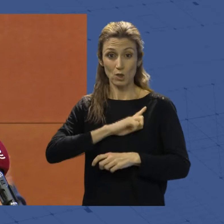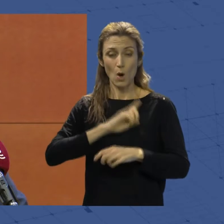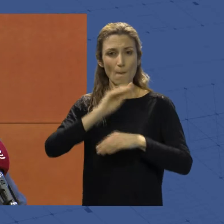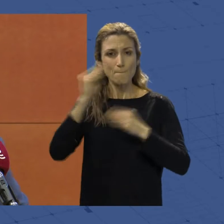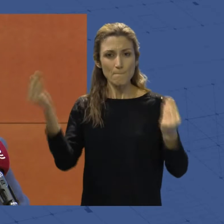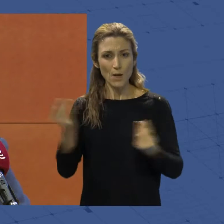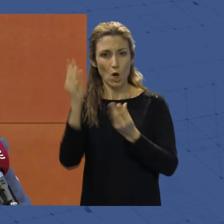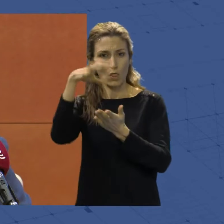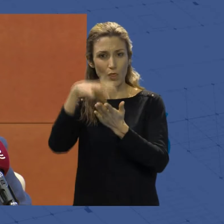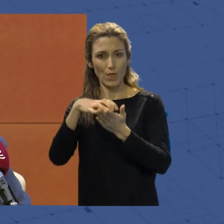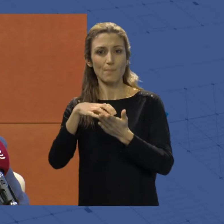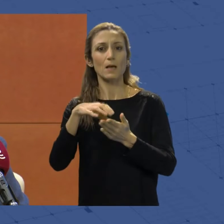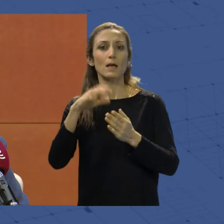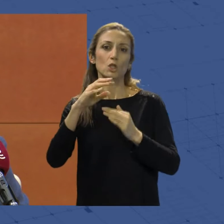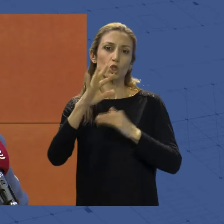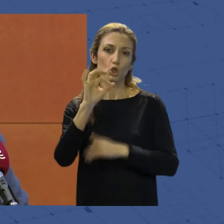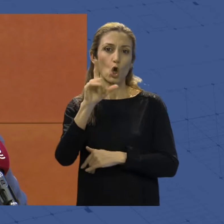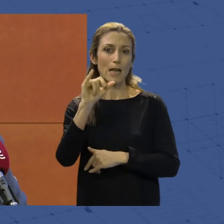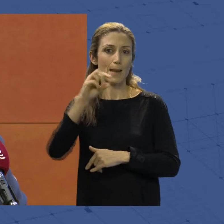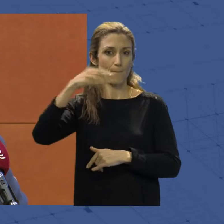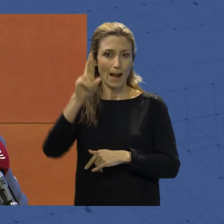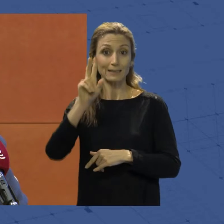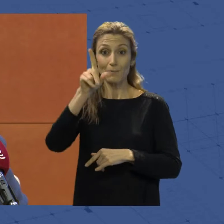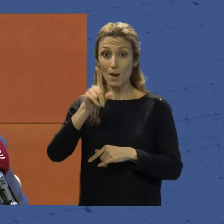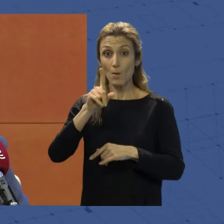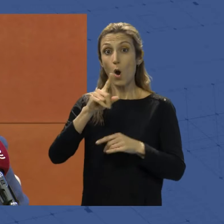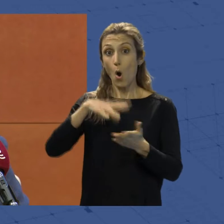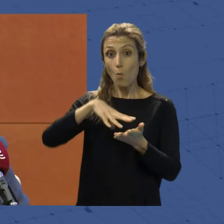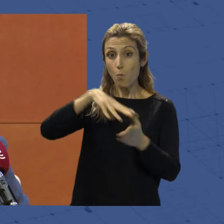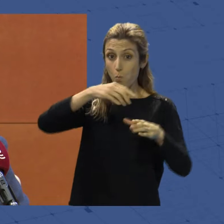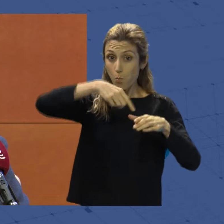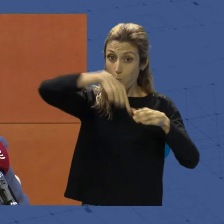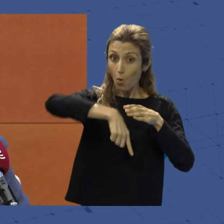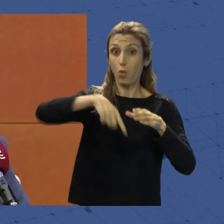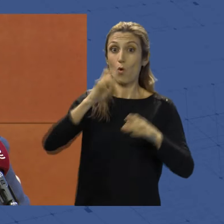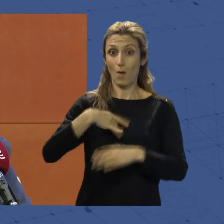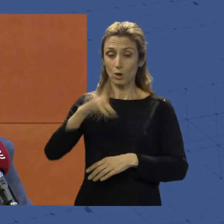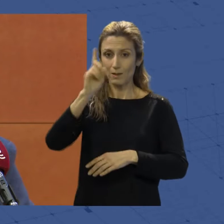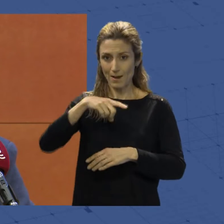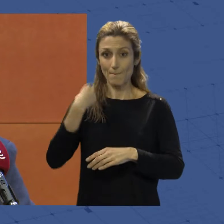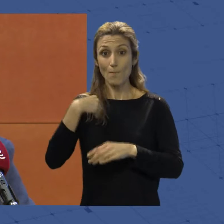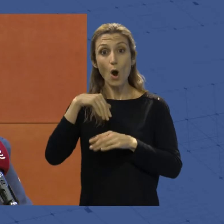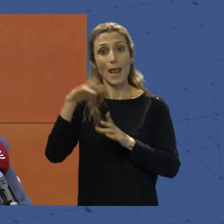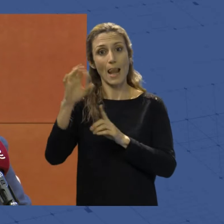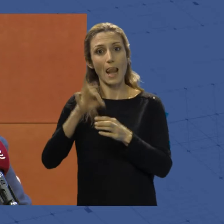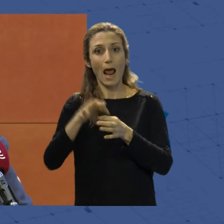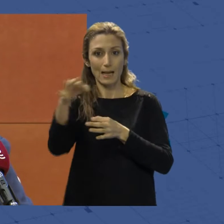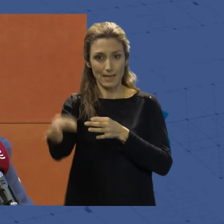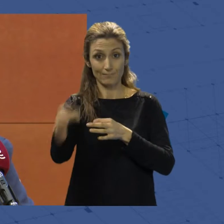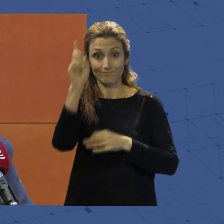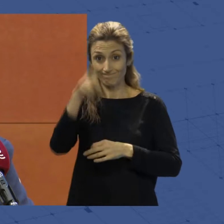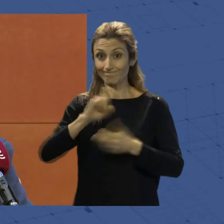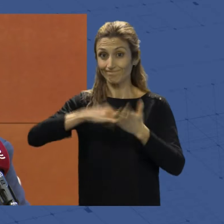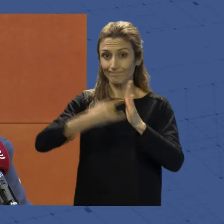las nuevas instalaciones en Pozo Blanco o la ampliación del CEIS Torremar de El Alquián. Dentro del plan de infraestructuras que